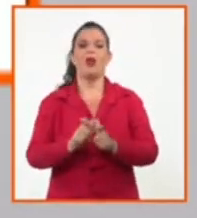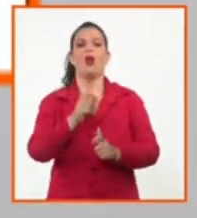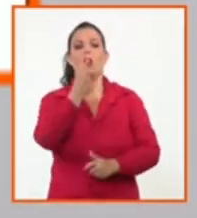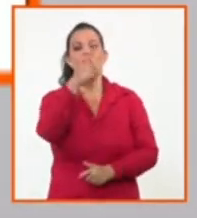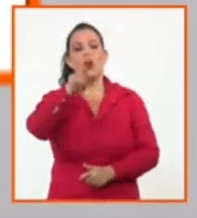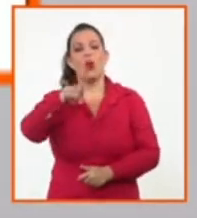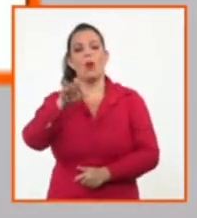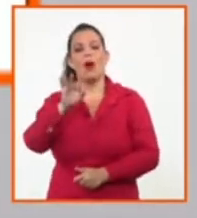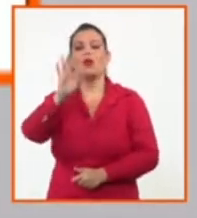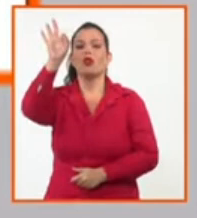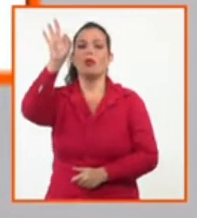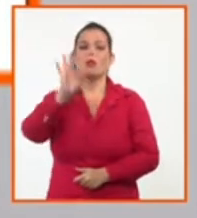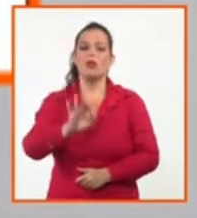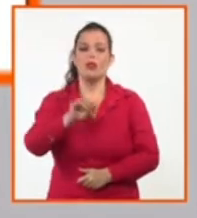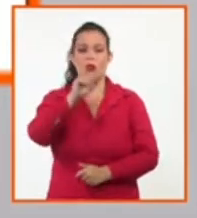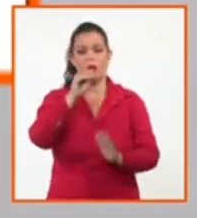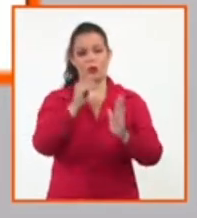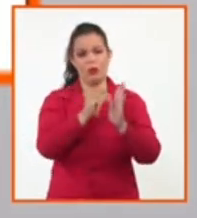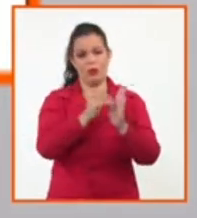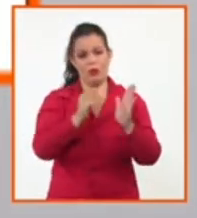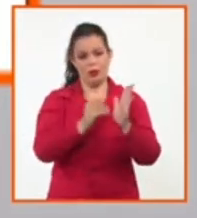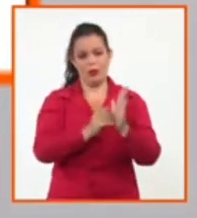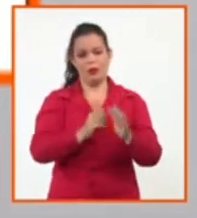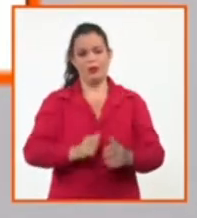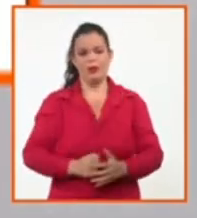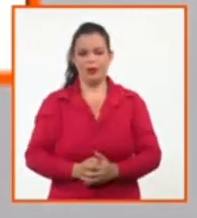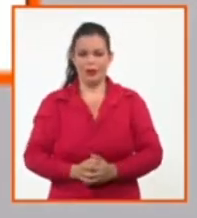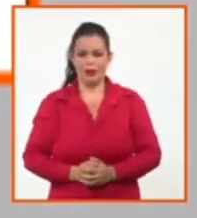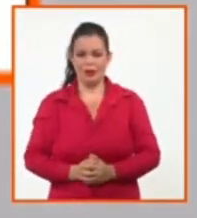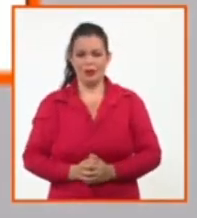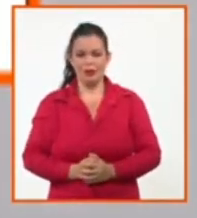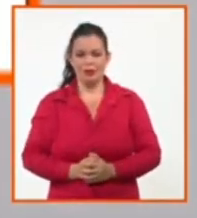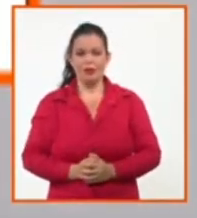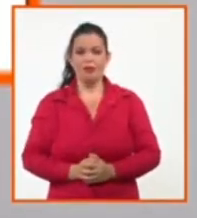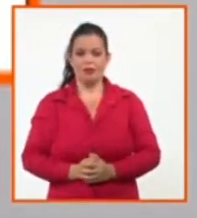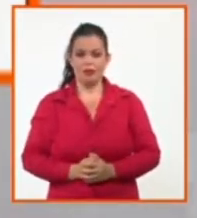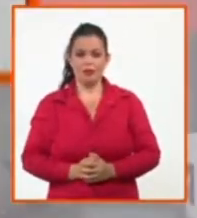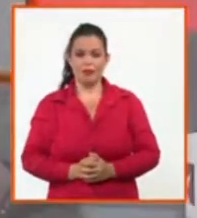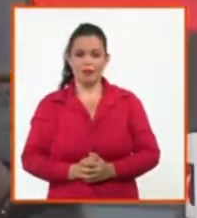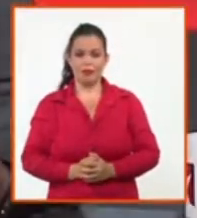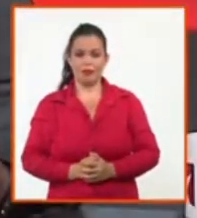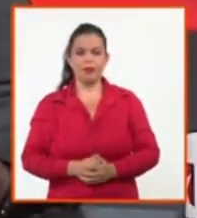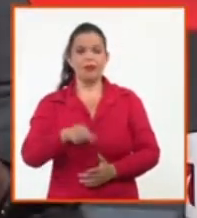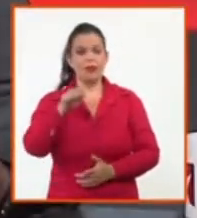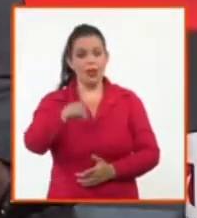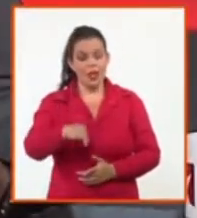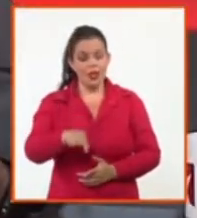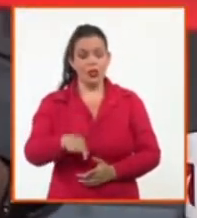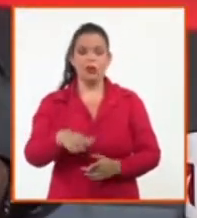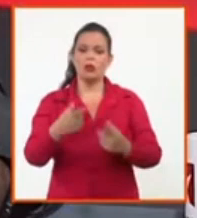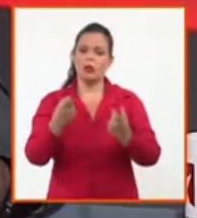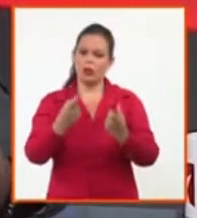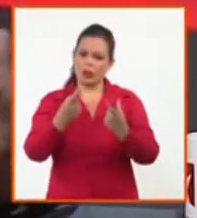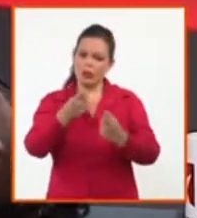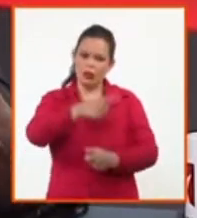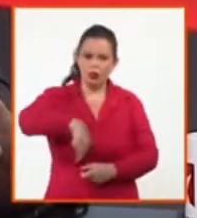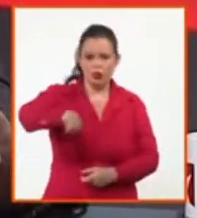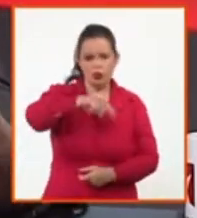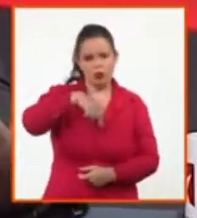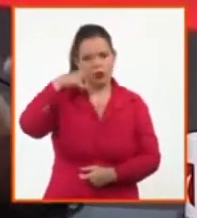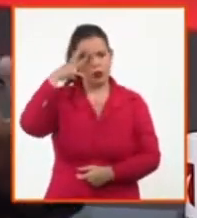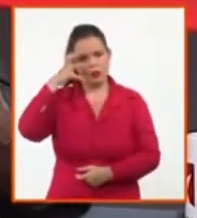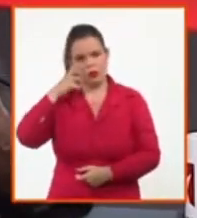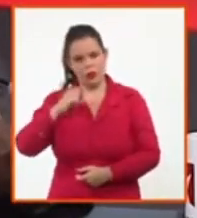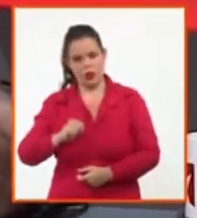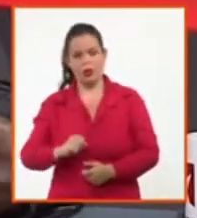,8 millones de niños, porque prácticamente ya tienen sus tres dosis. Yo pienso que hay que insistirle a nuestra población. A veces no nos damos